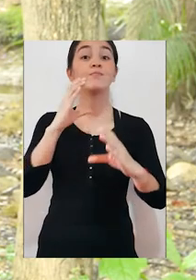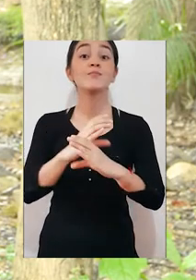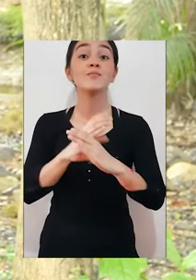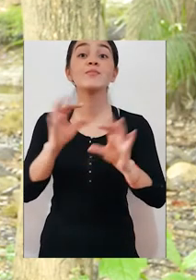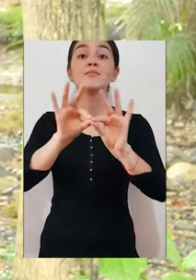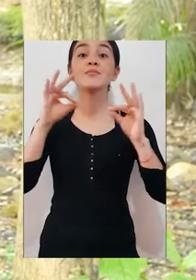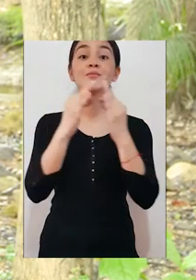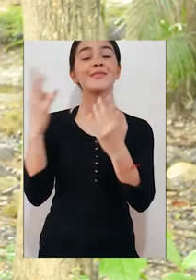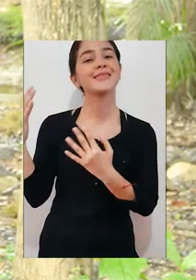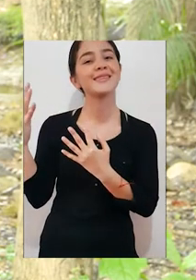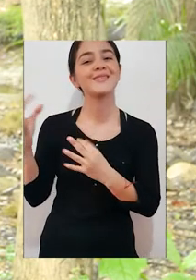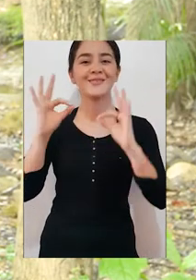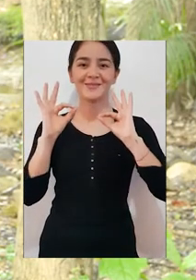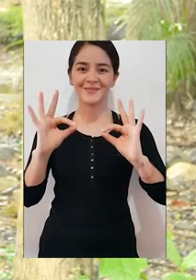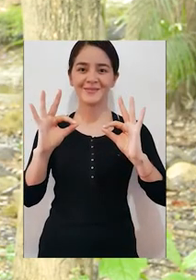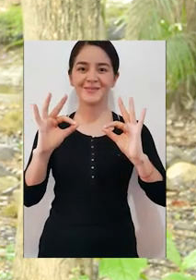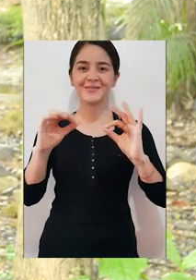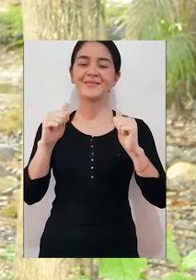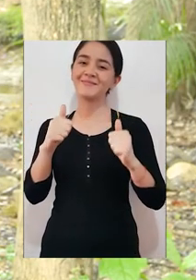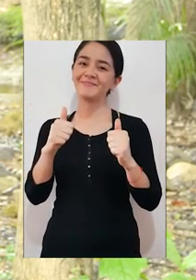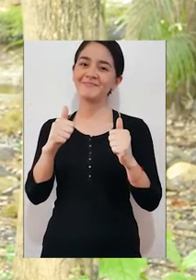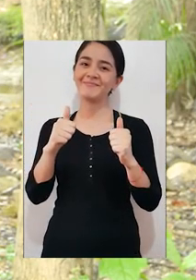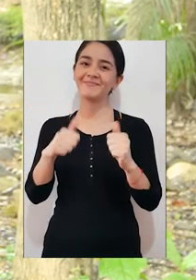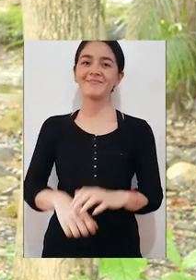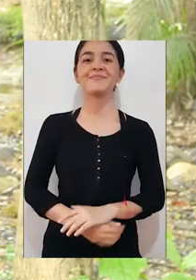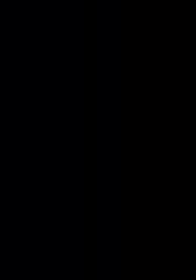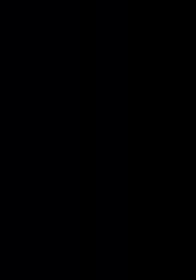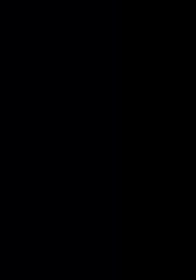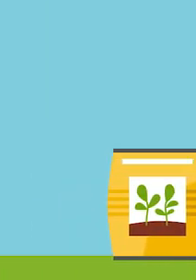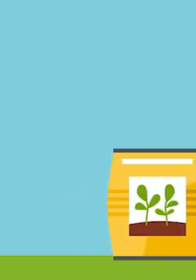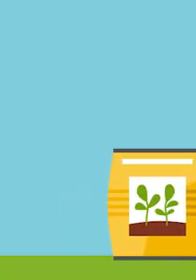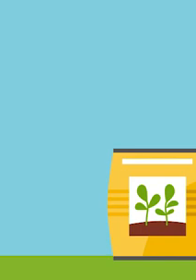a proteger a su familia. Espero que todos estén muy bien, hasta luego.